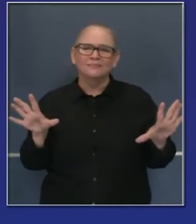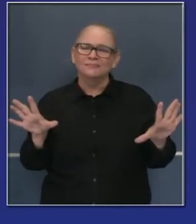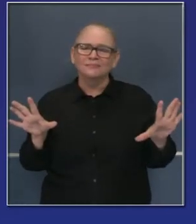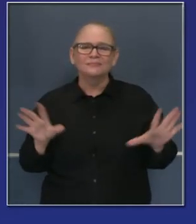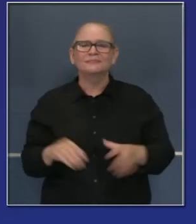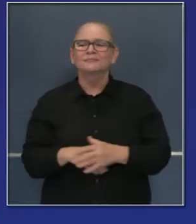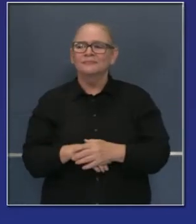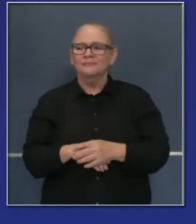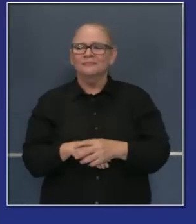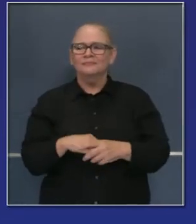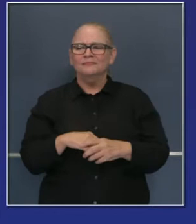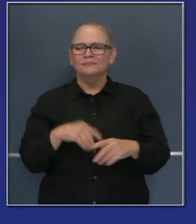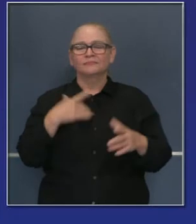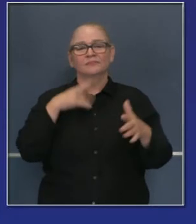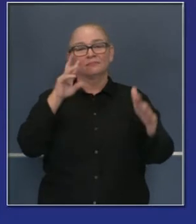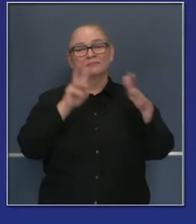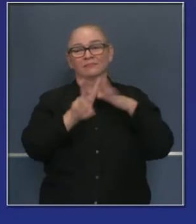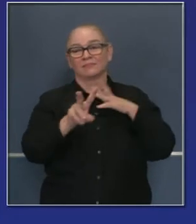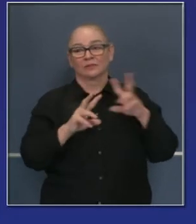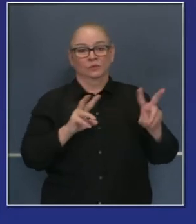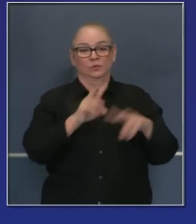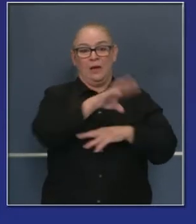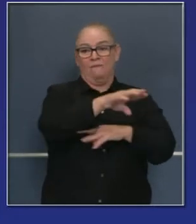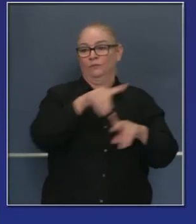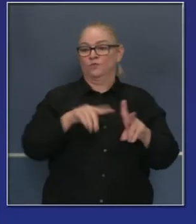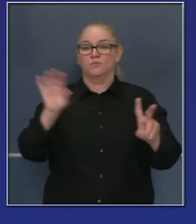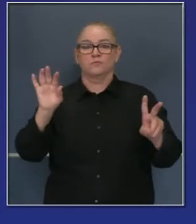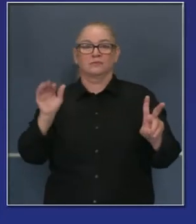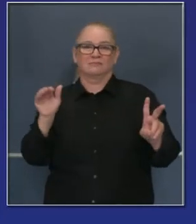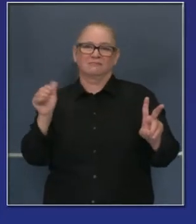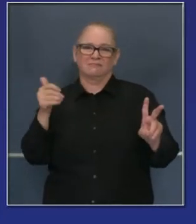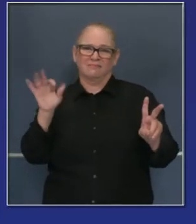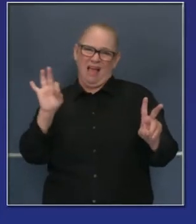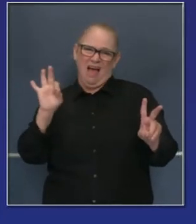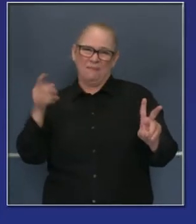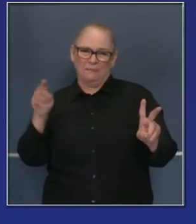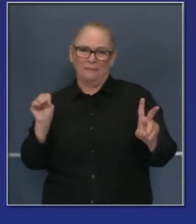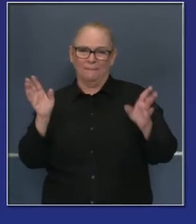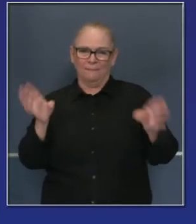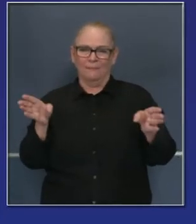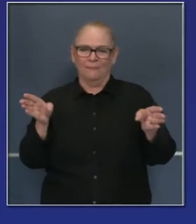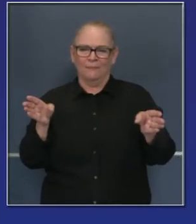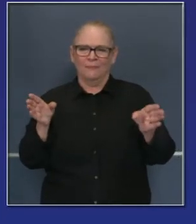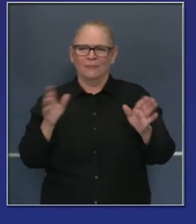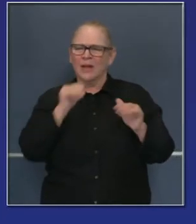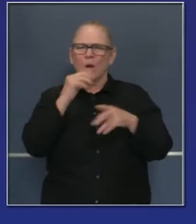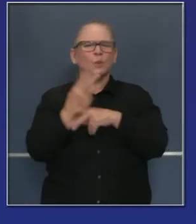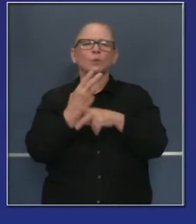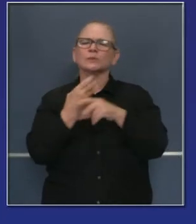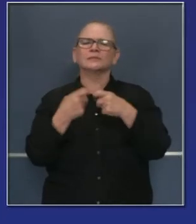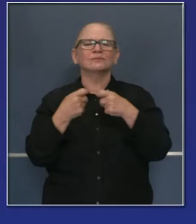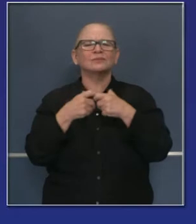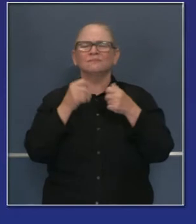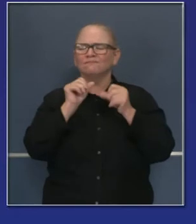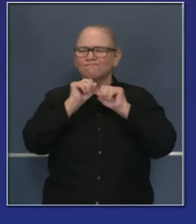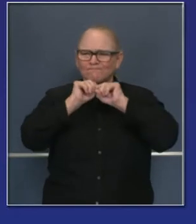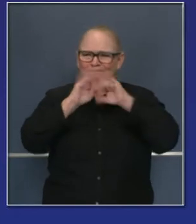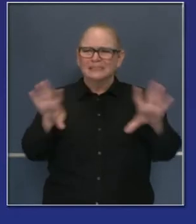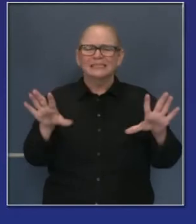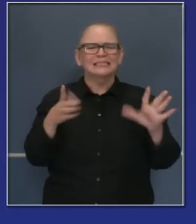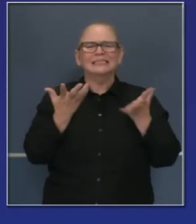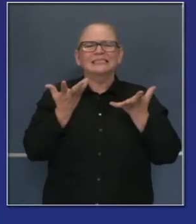porque eso es lo que estamos proyectando que será el momento o el periodo de tiempo más importante el día de hoy.